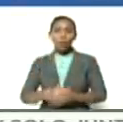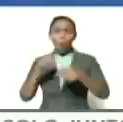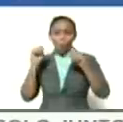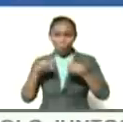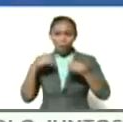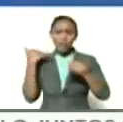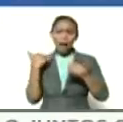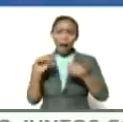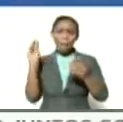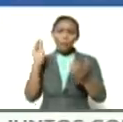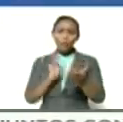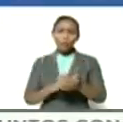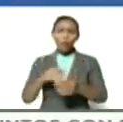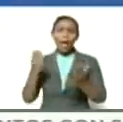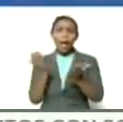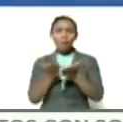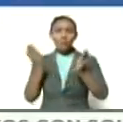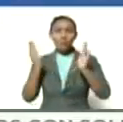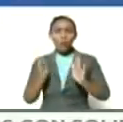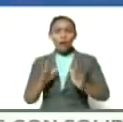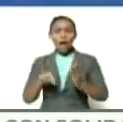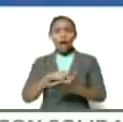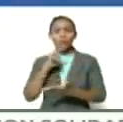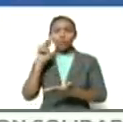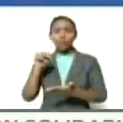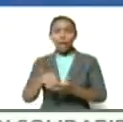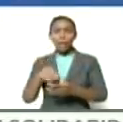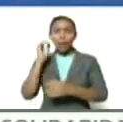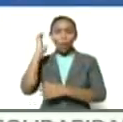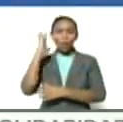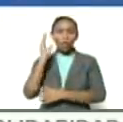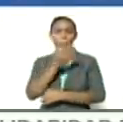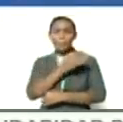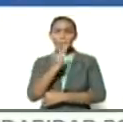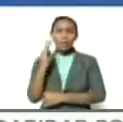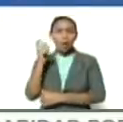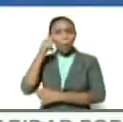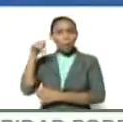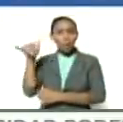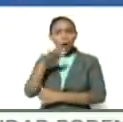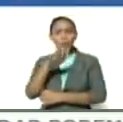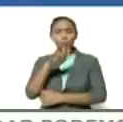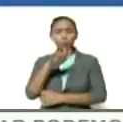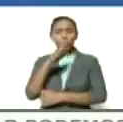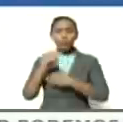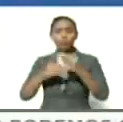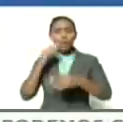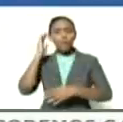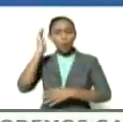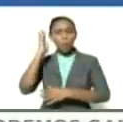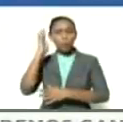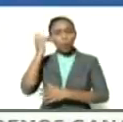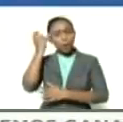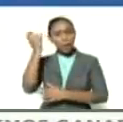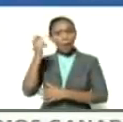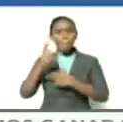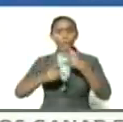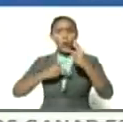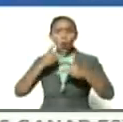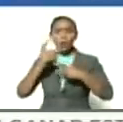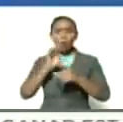estamos instalando la escuela nacional del Congreso Bicentenario la forja la formación ideológica política